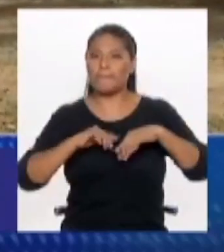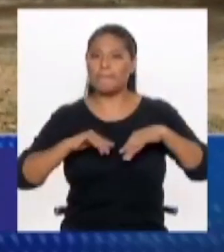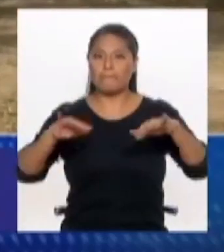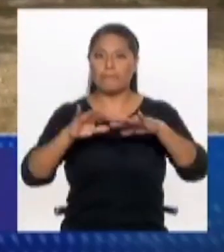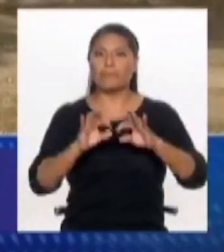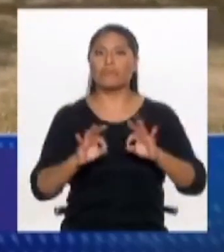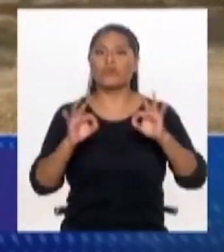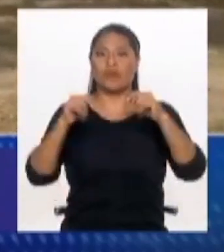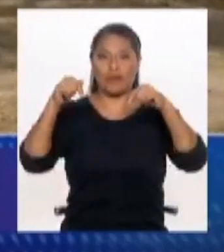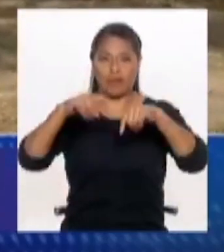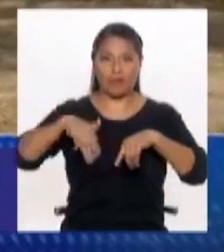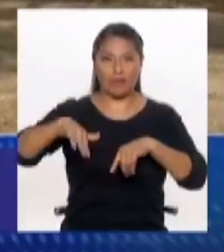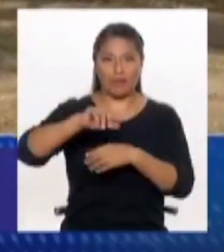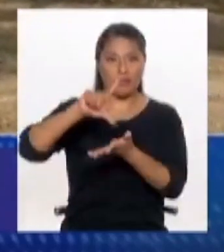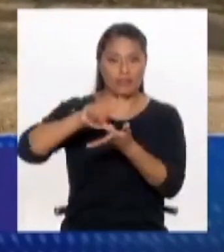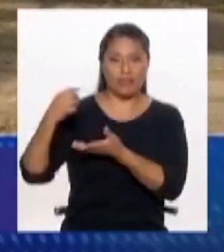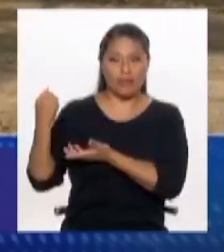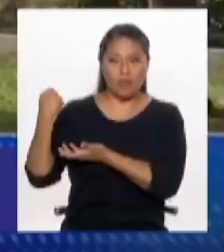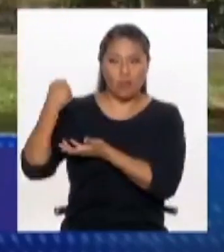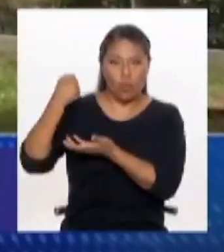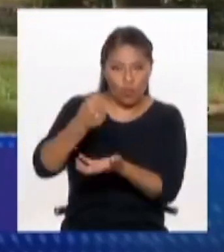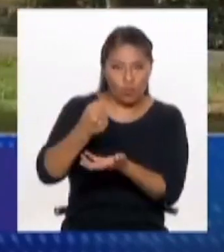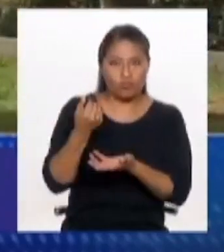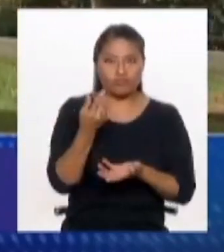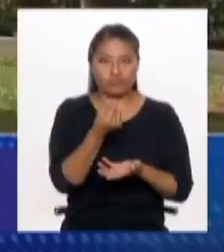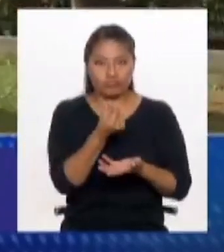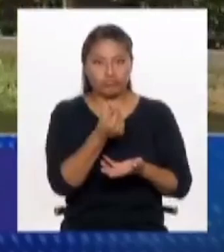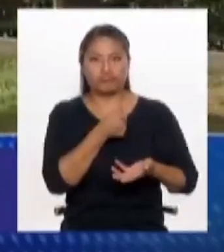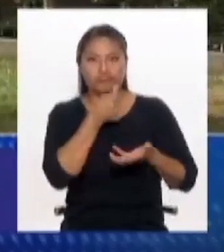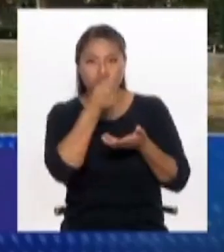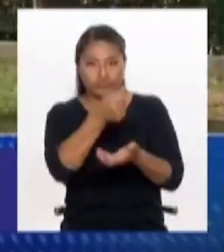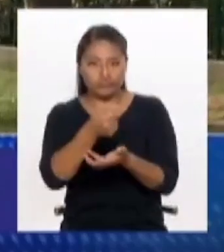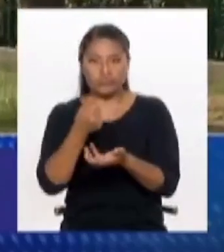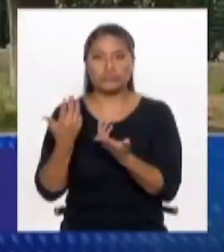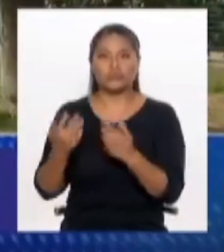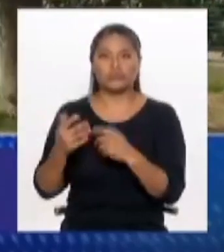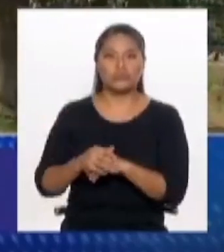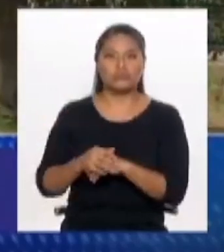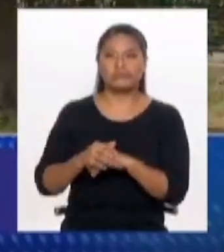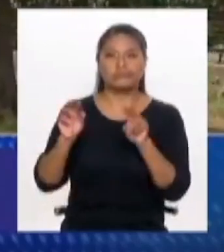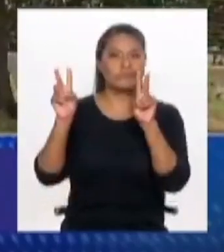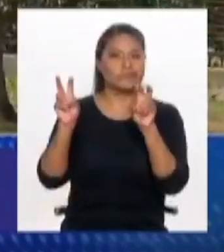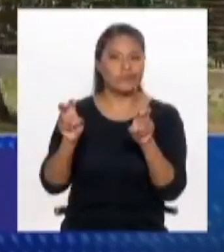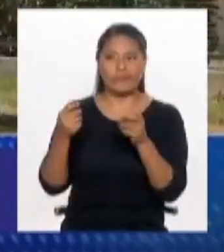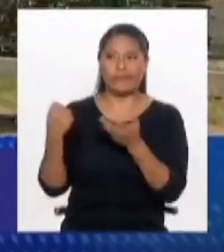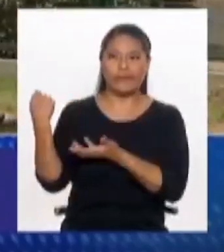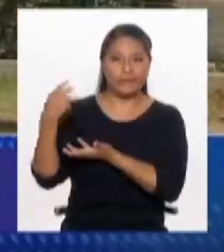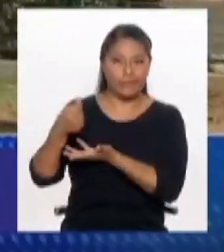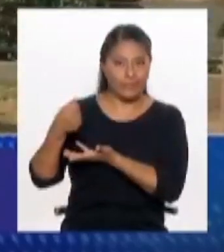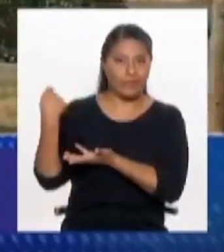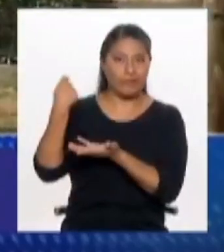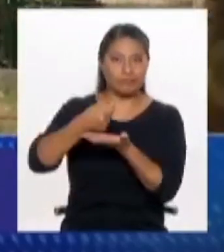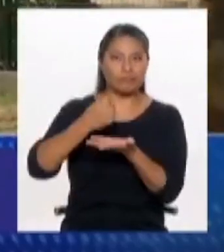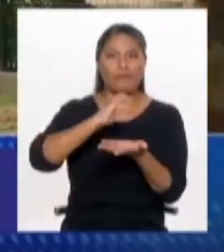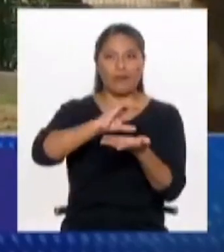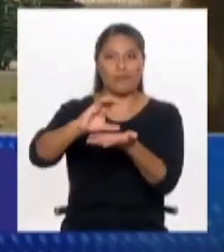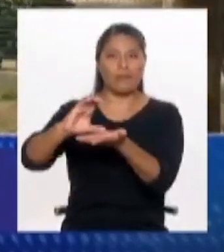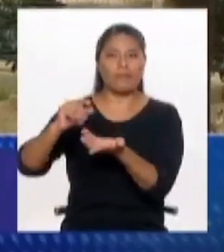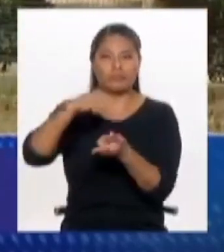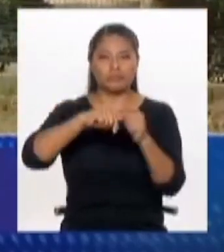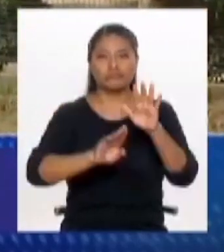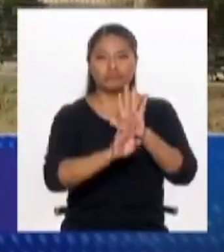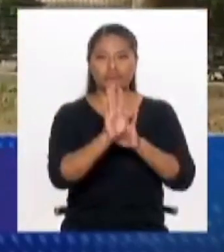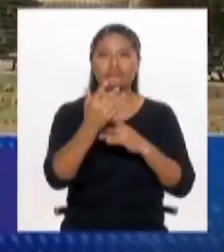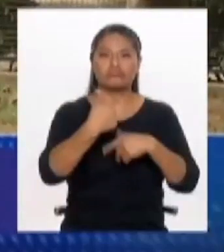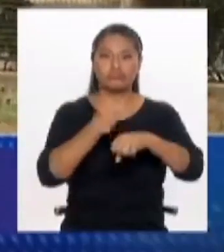una prioridad en términos de presupuesto, en términos de planes urbanos, en términos de gestión y de promoción, ¿no? Y no